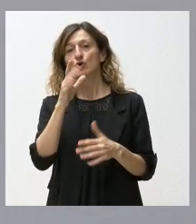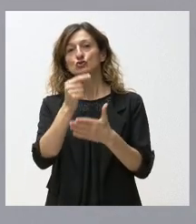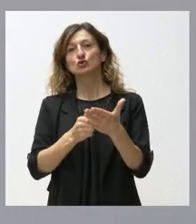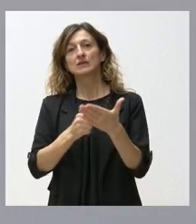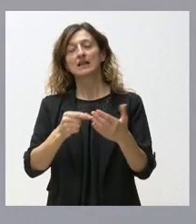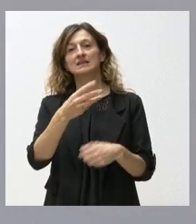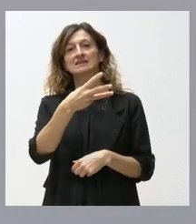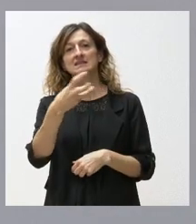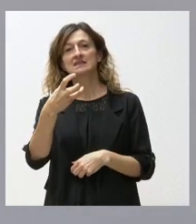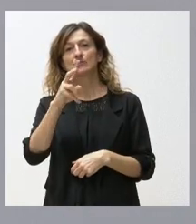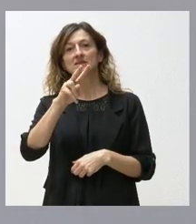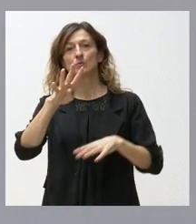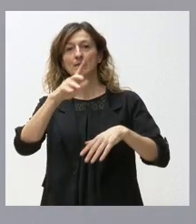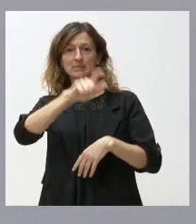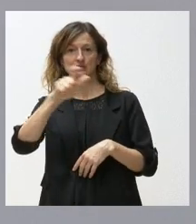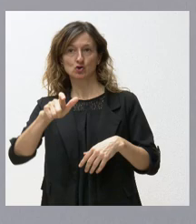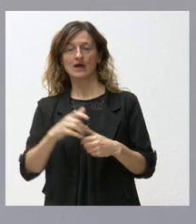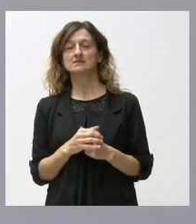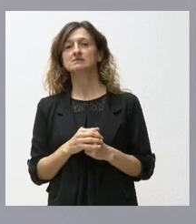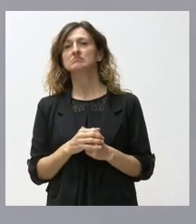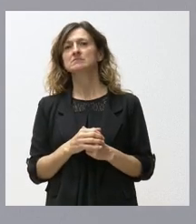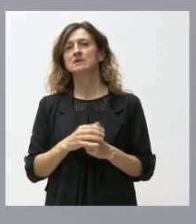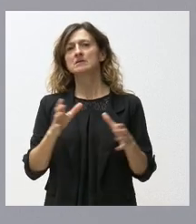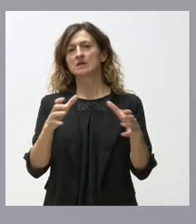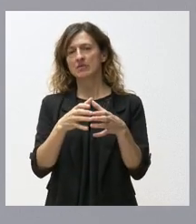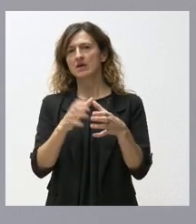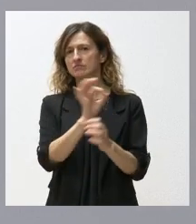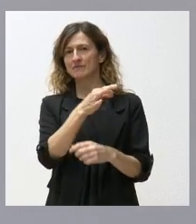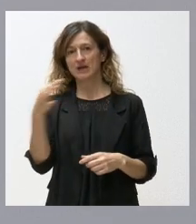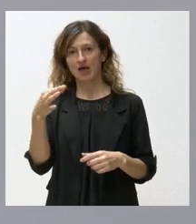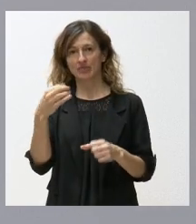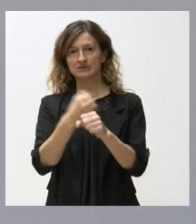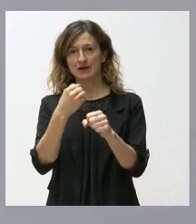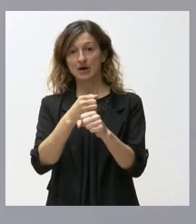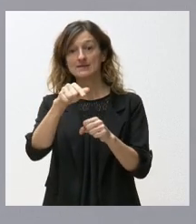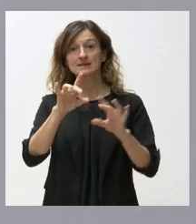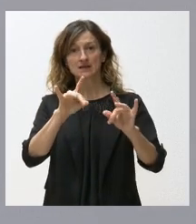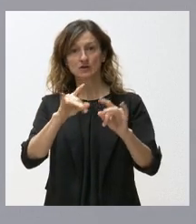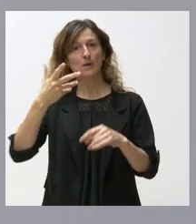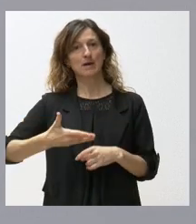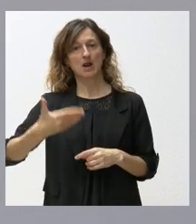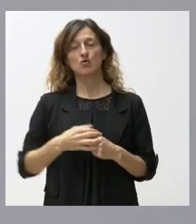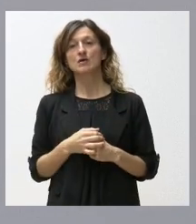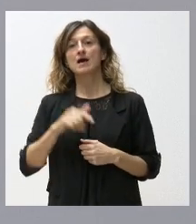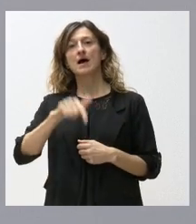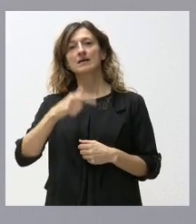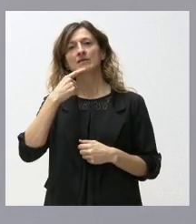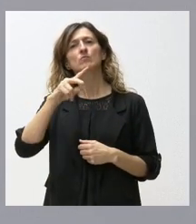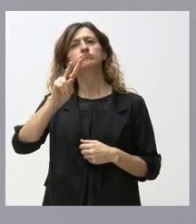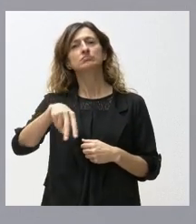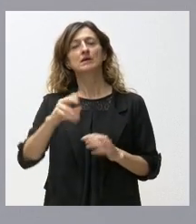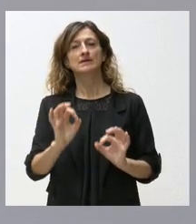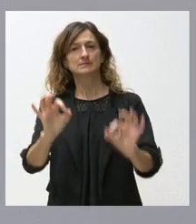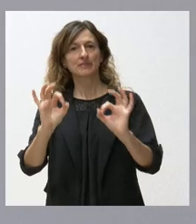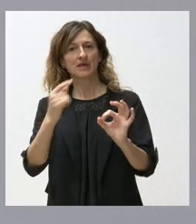329 personas, es un operativo que está resultando eficaz. Yo creo que allí en el territorio se está valorando. Desde aquí quiero tener un reconocimiento especial y un